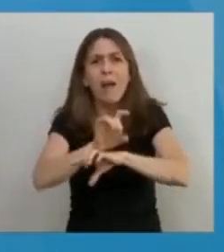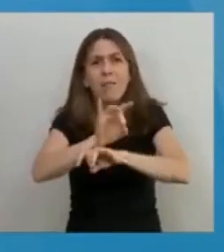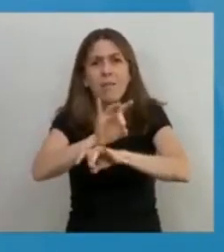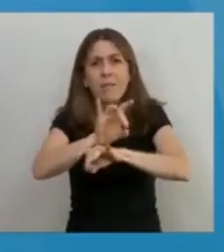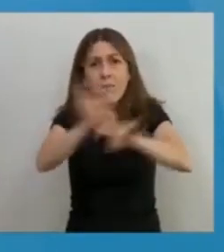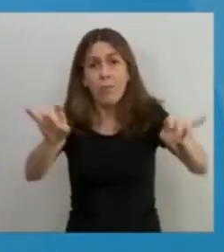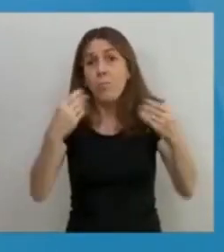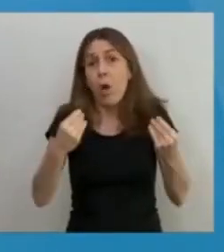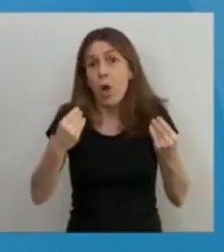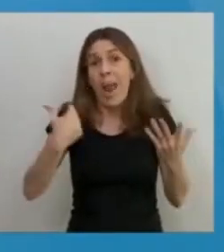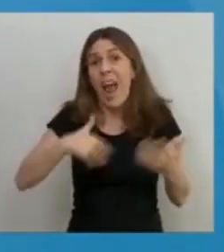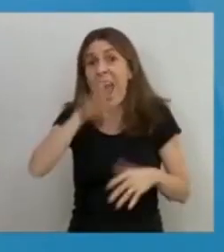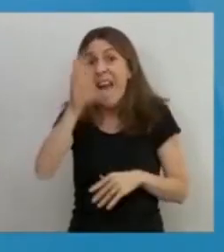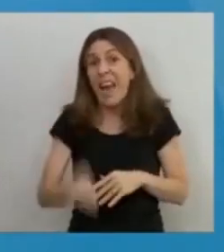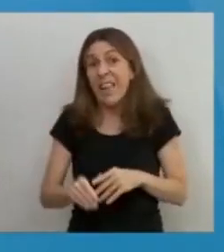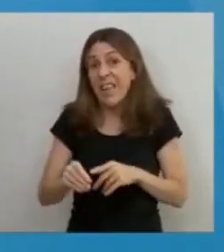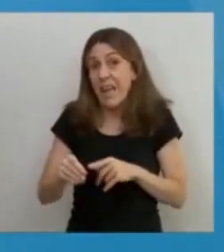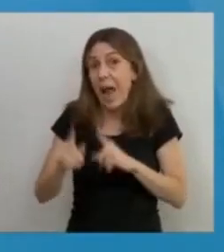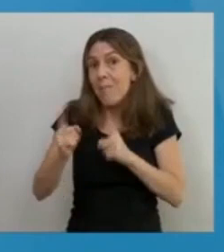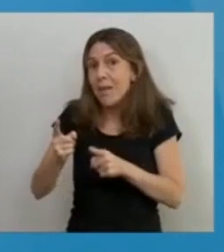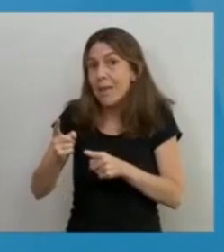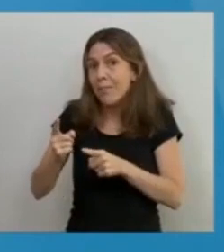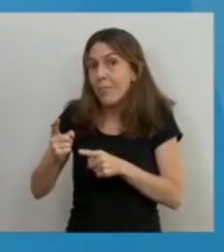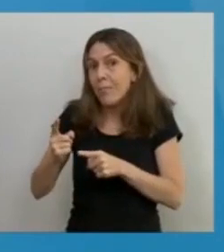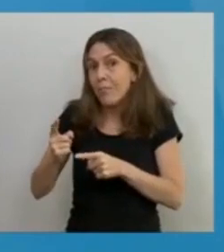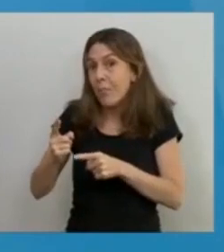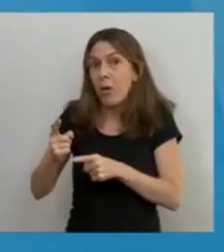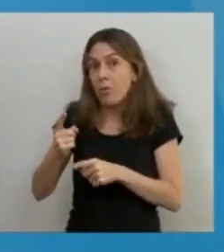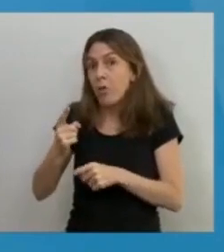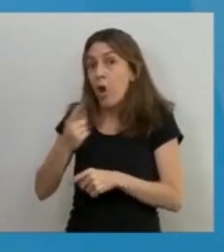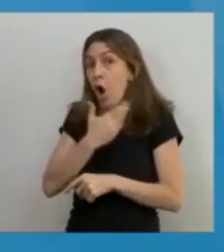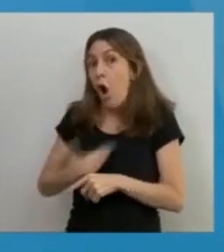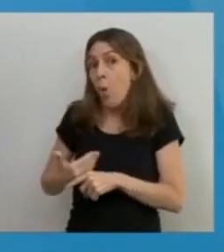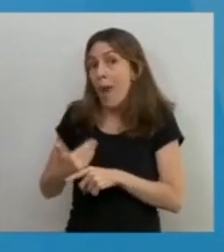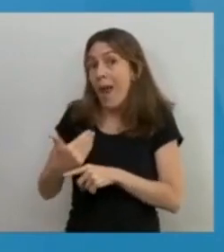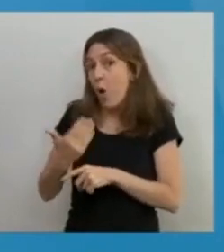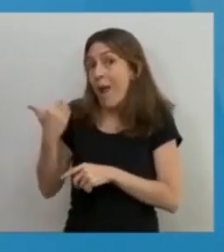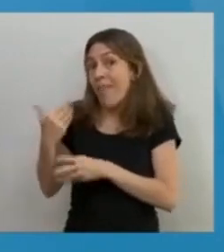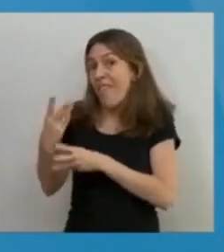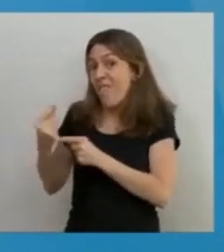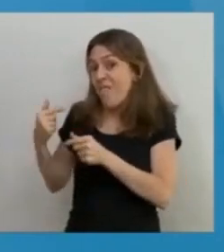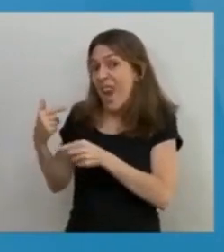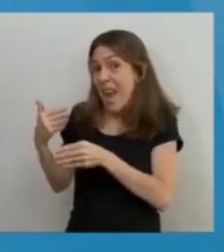la Argentina había quedado desamparada en el sistema de salud.